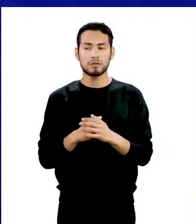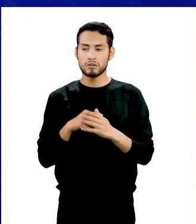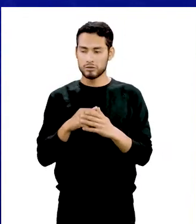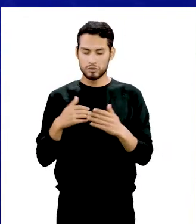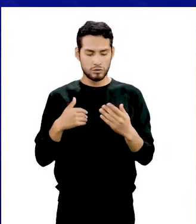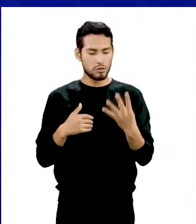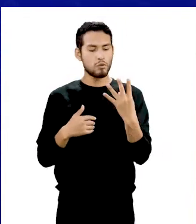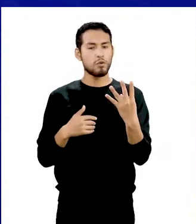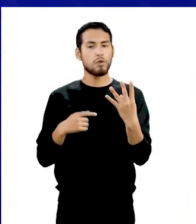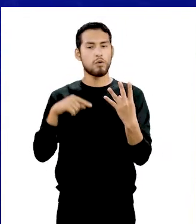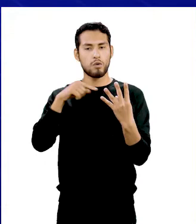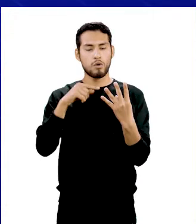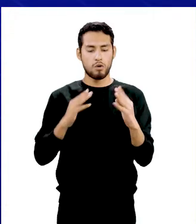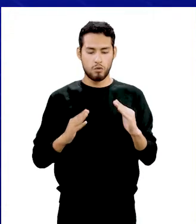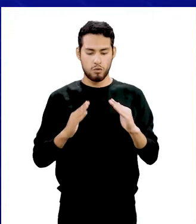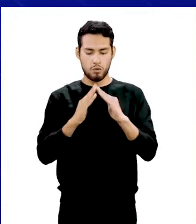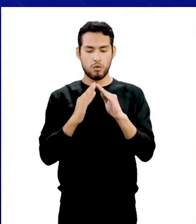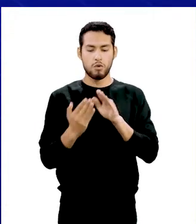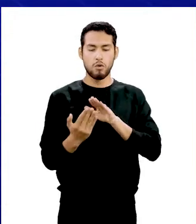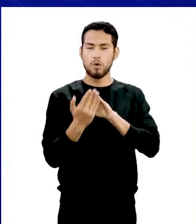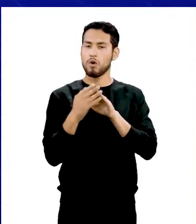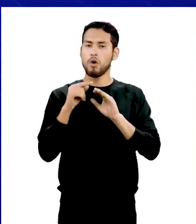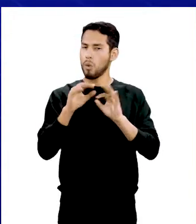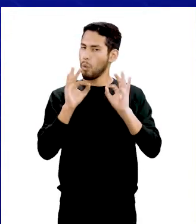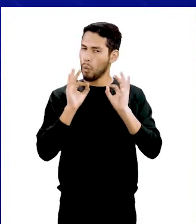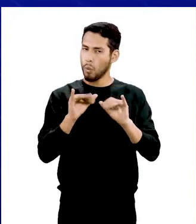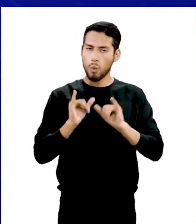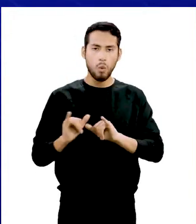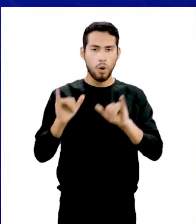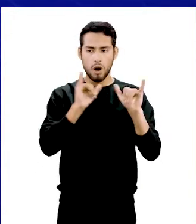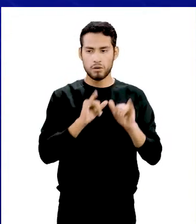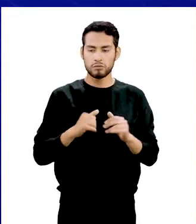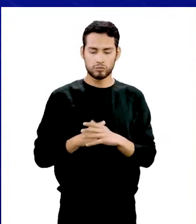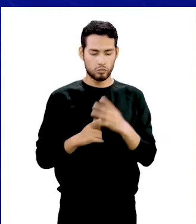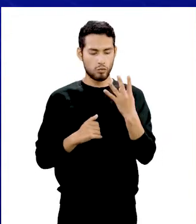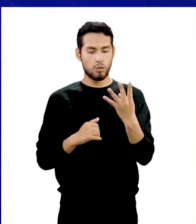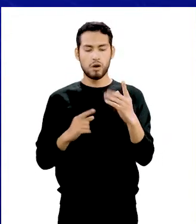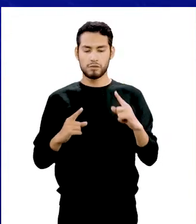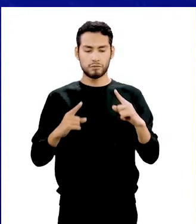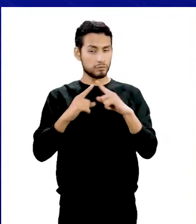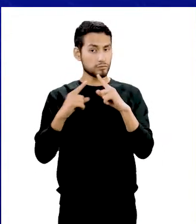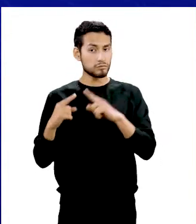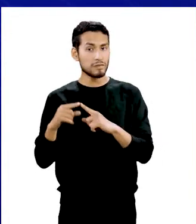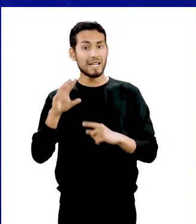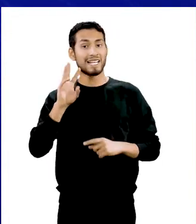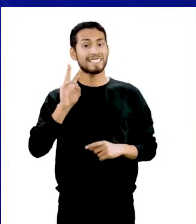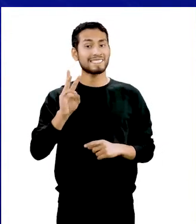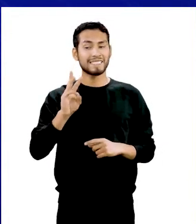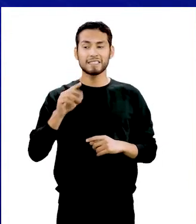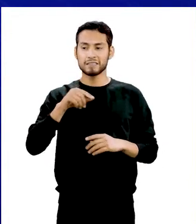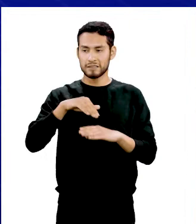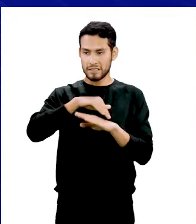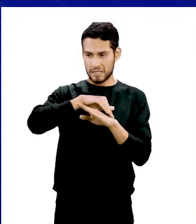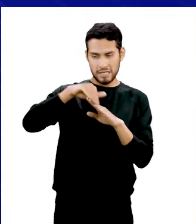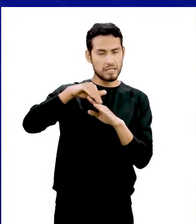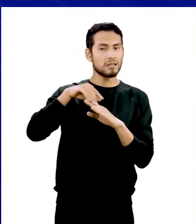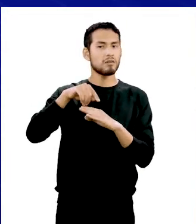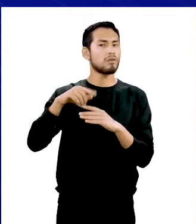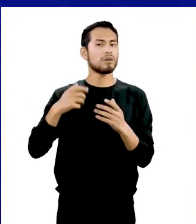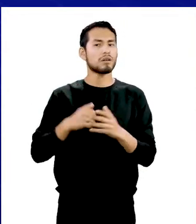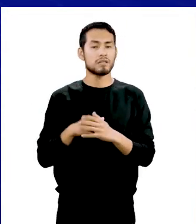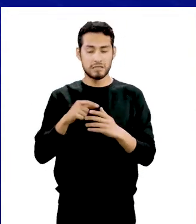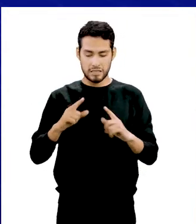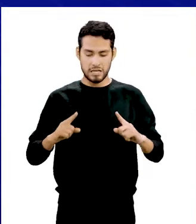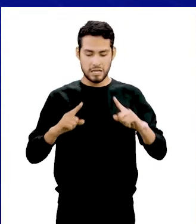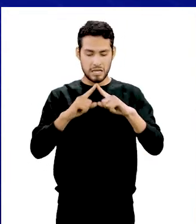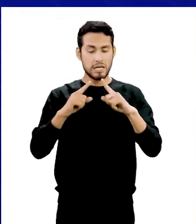superficie está formada por cuatro triángulos equiláteros iguales. Tiene cuatro vértices y seis aristas. Es